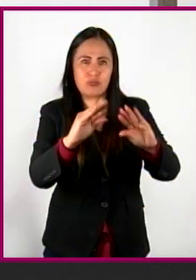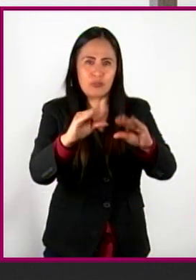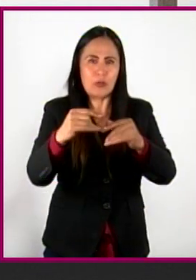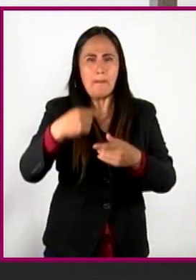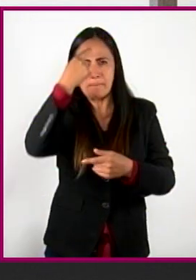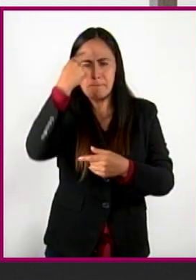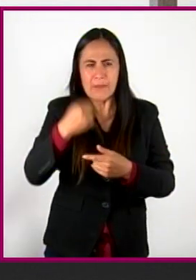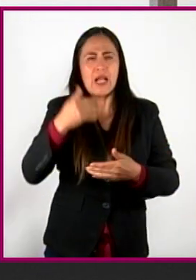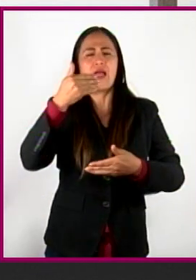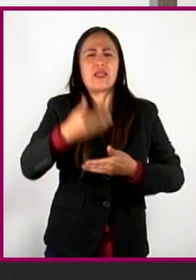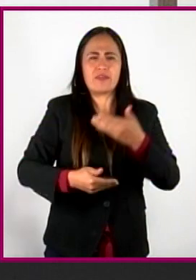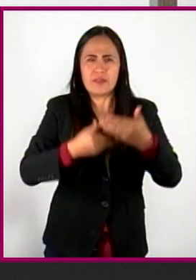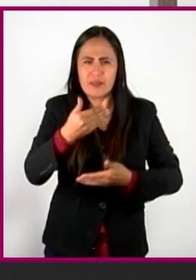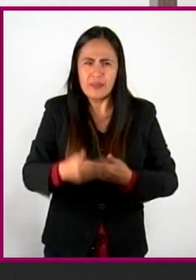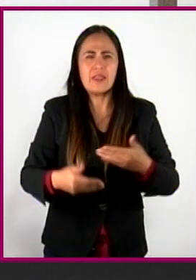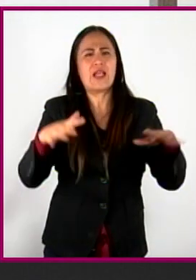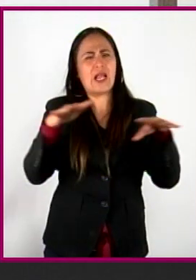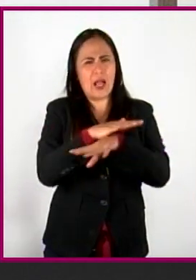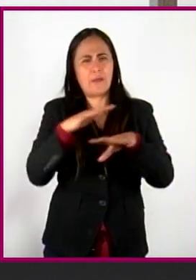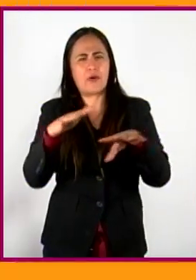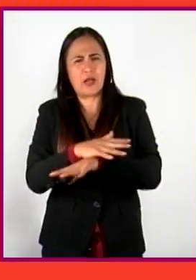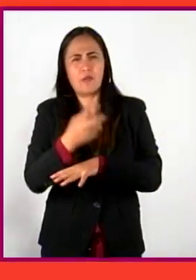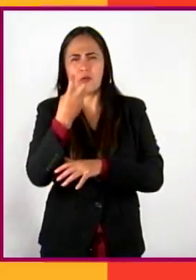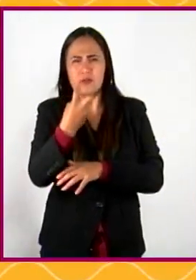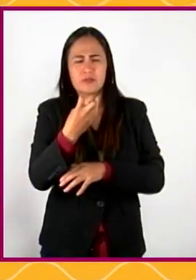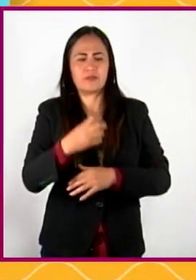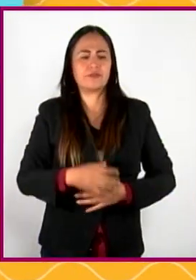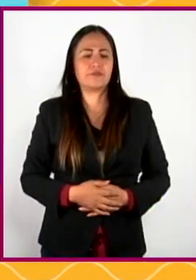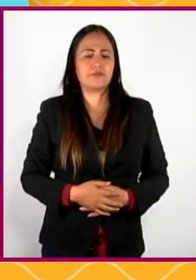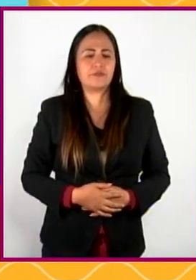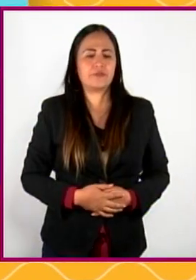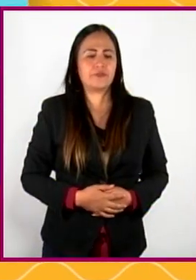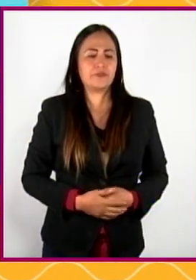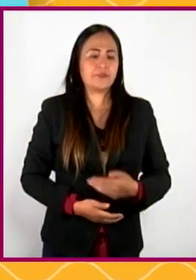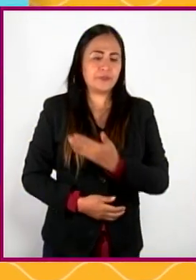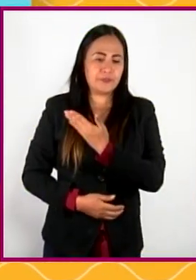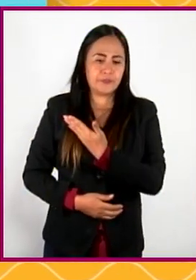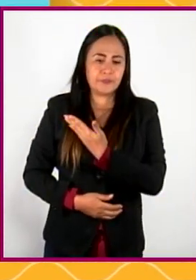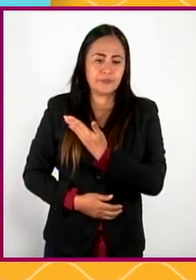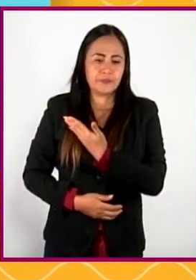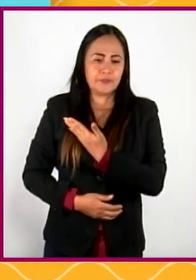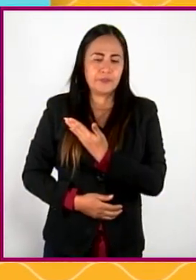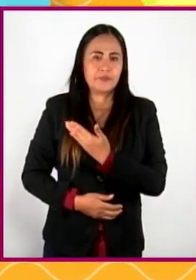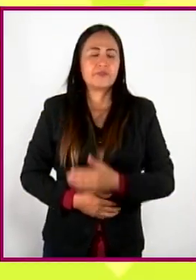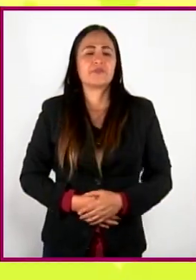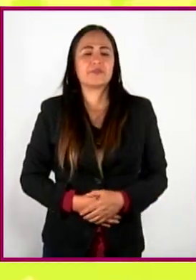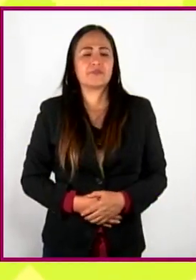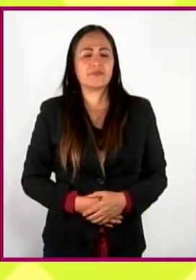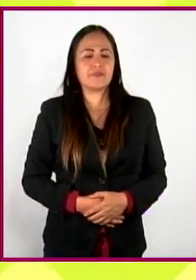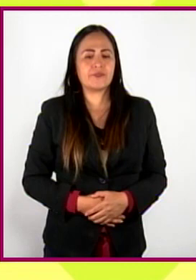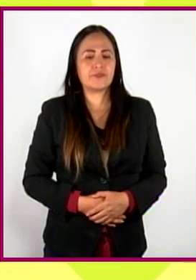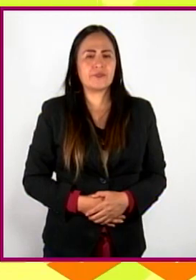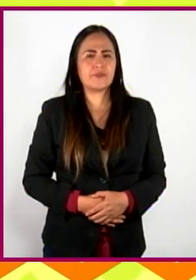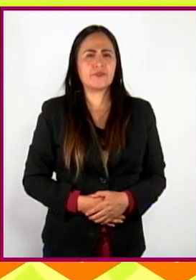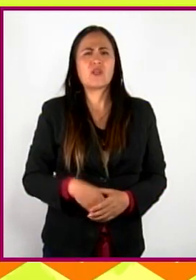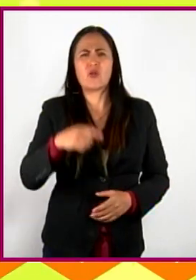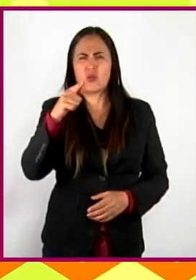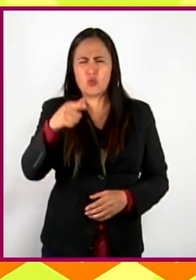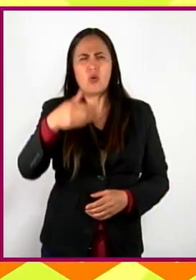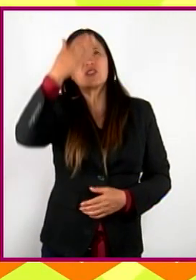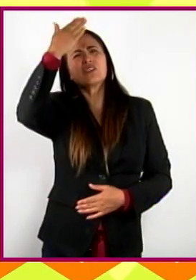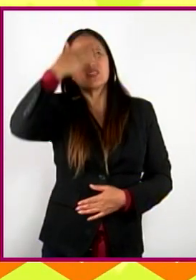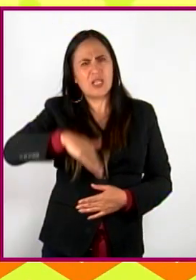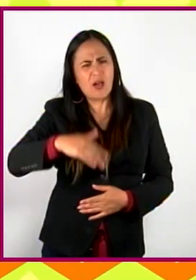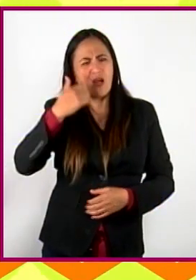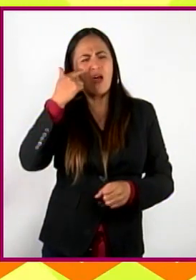procesos y cambios históricos que nos definen. ¿Cuándo te enteraste de qué? ¿Cuándo te enteraste